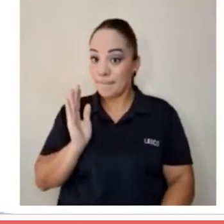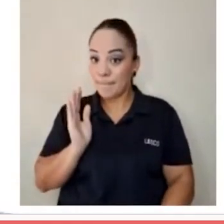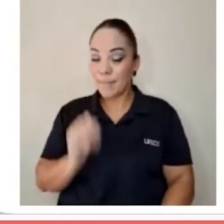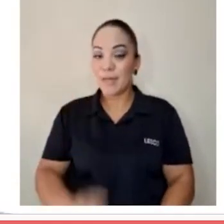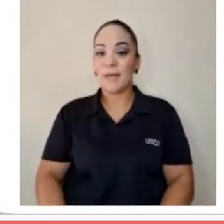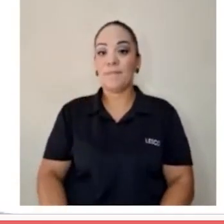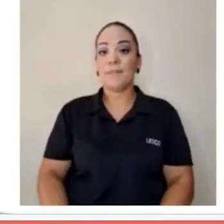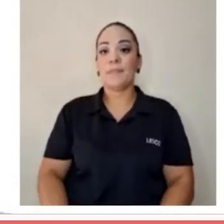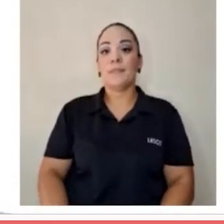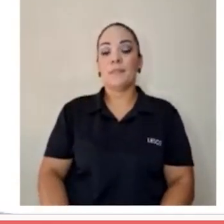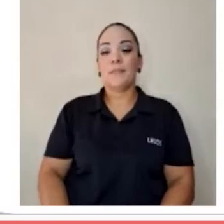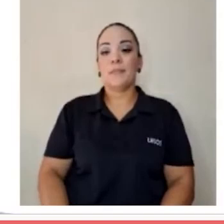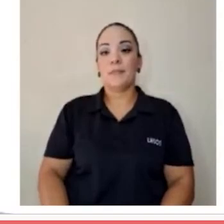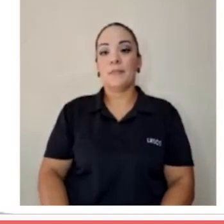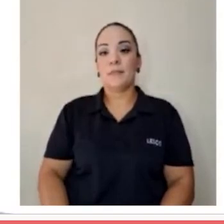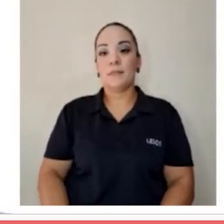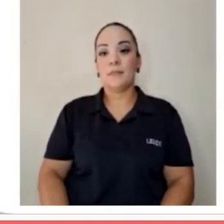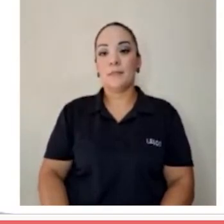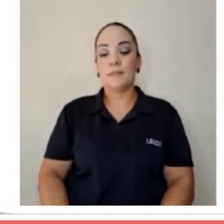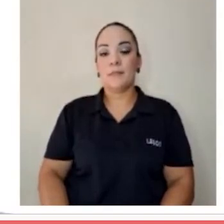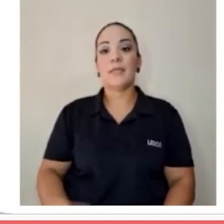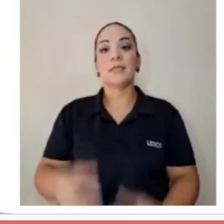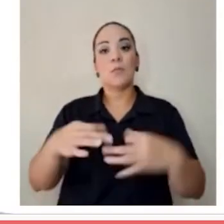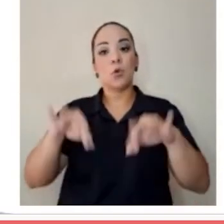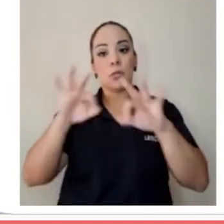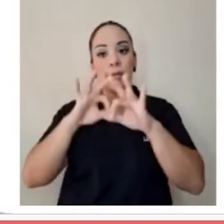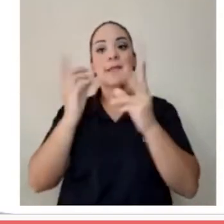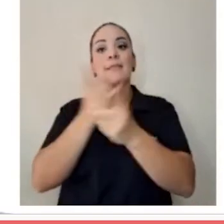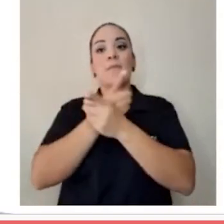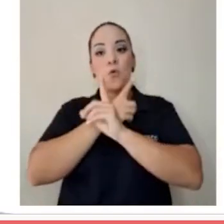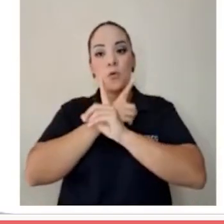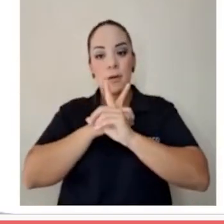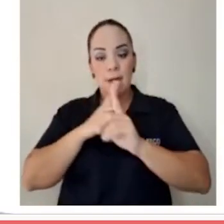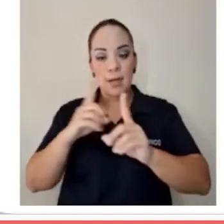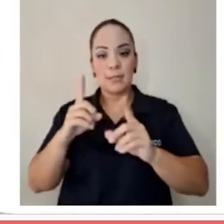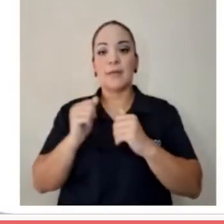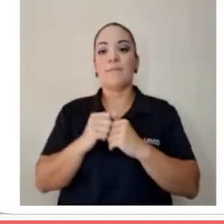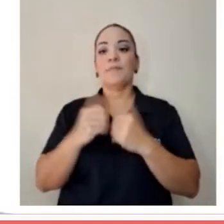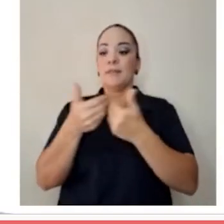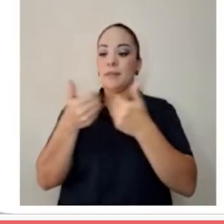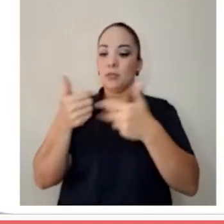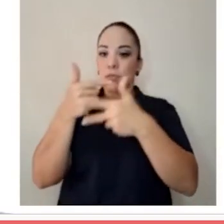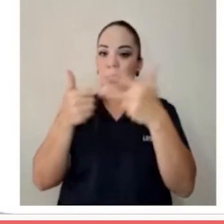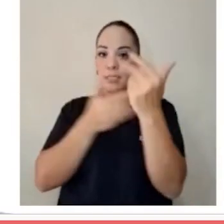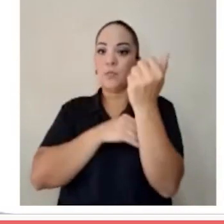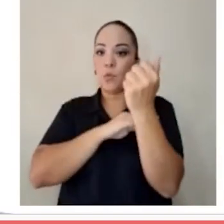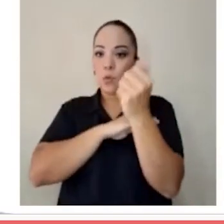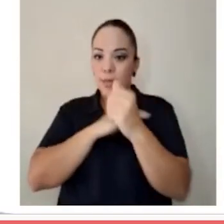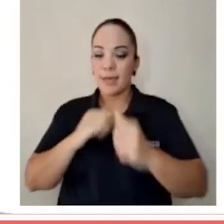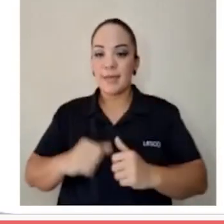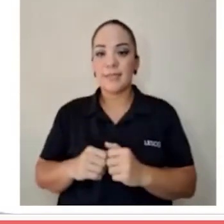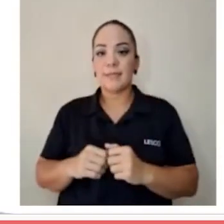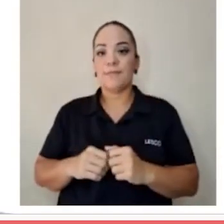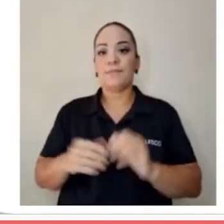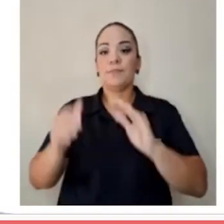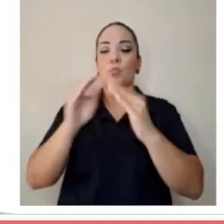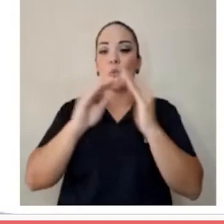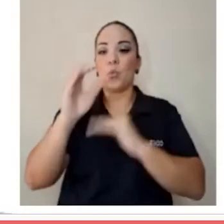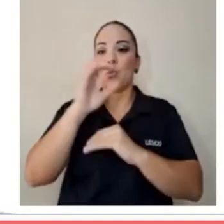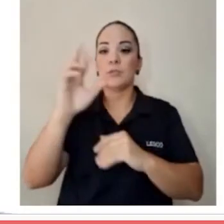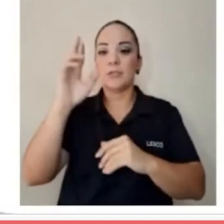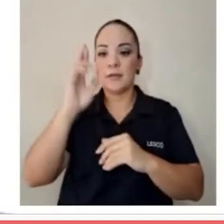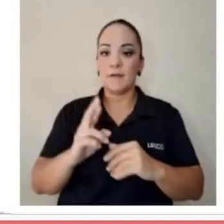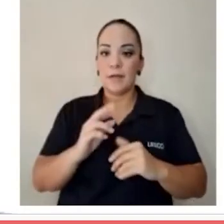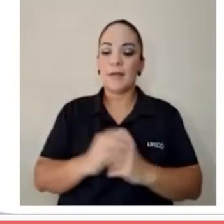haya democracia, haya separación de poderes, el pueblo de Costa